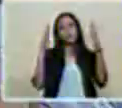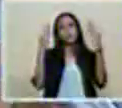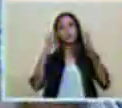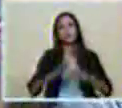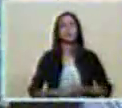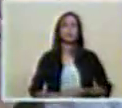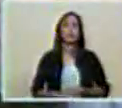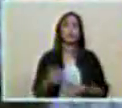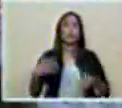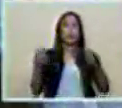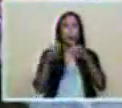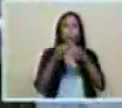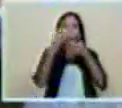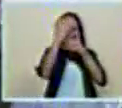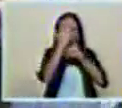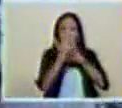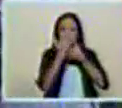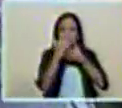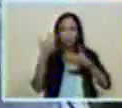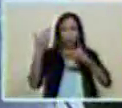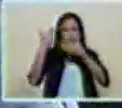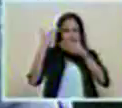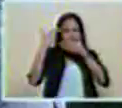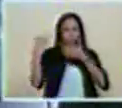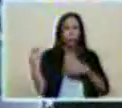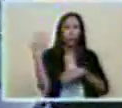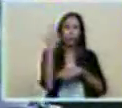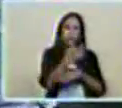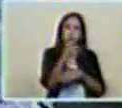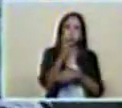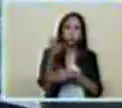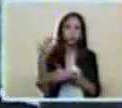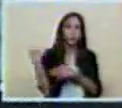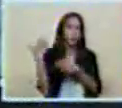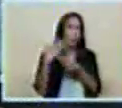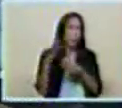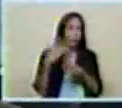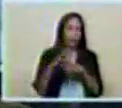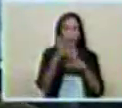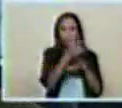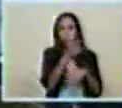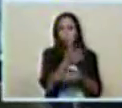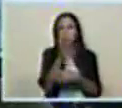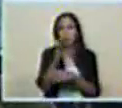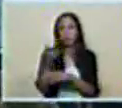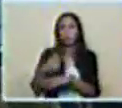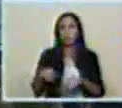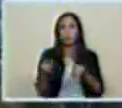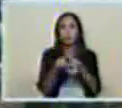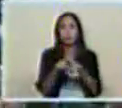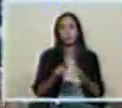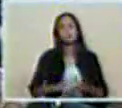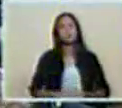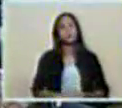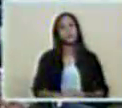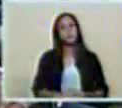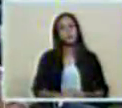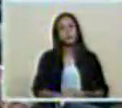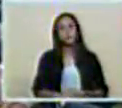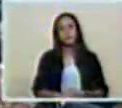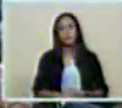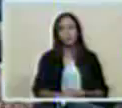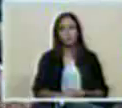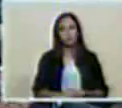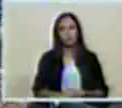Tolerancia cero con los grupos terroristas que amenazan con armas la paz de la República. Plomo a los grupos